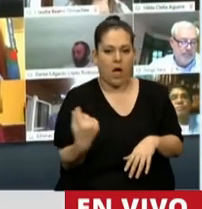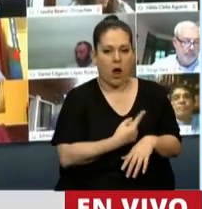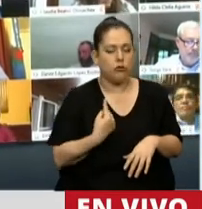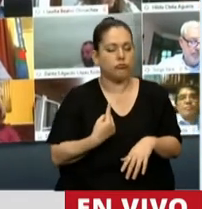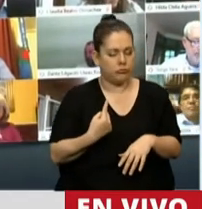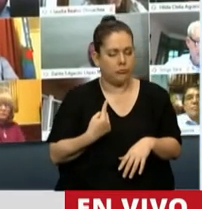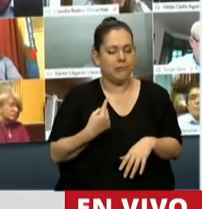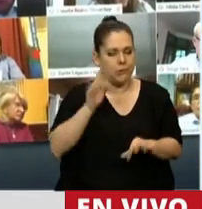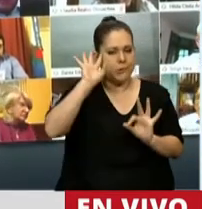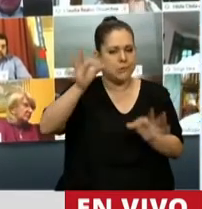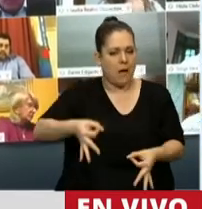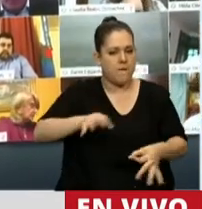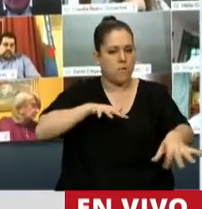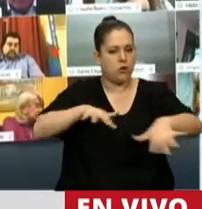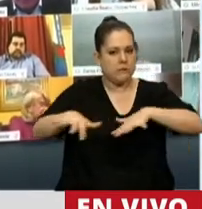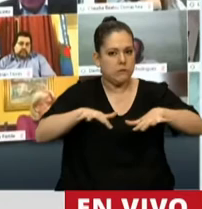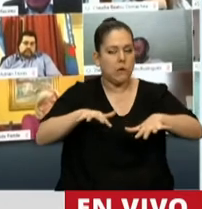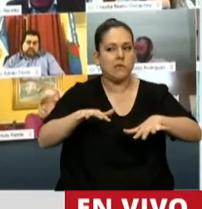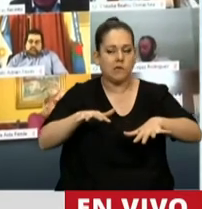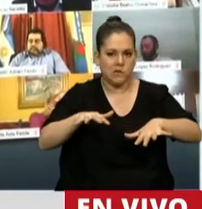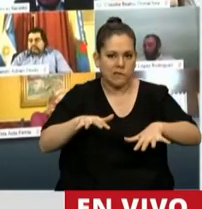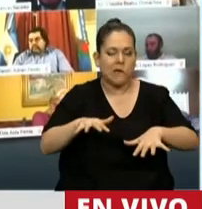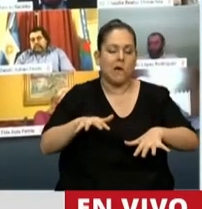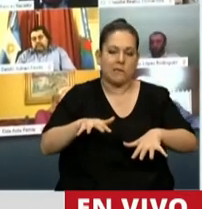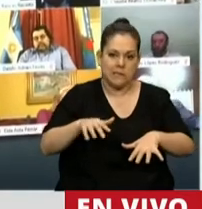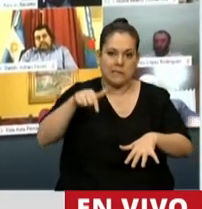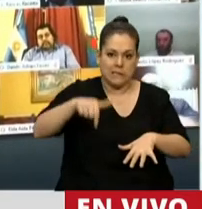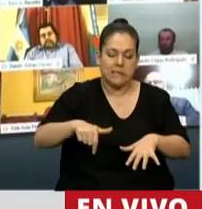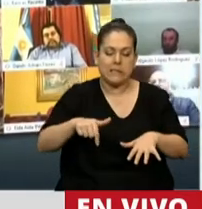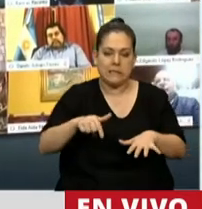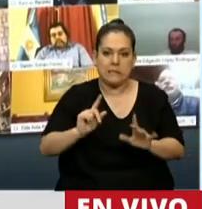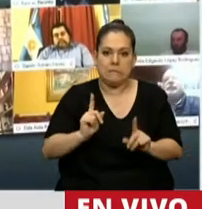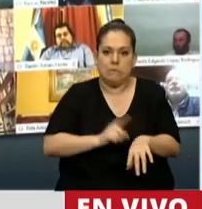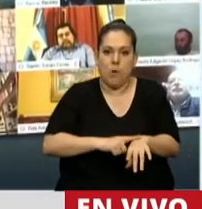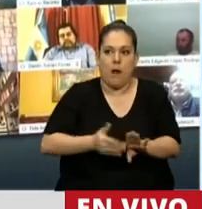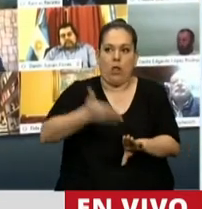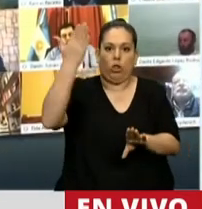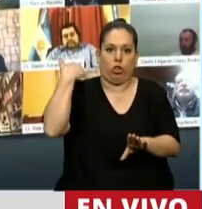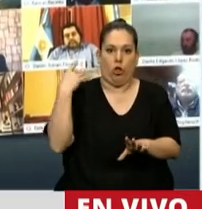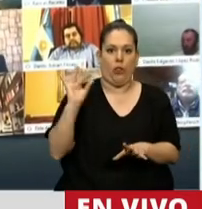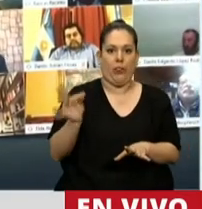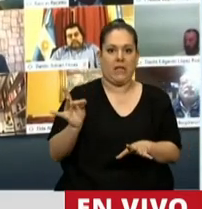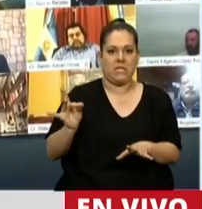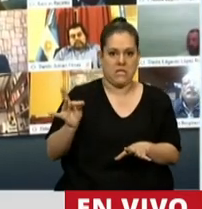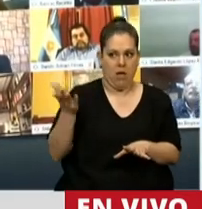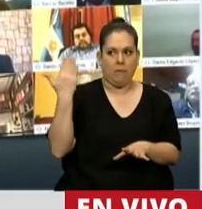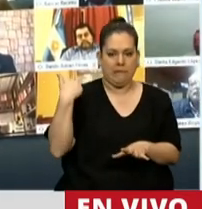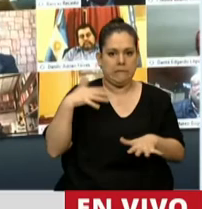perfectamente la situación límite por la cual estábamos en aquel momento de diciembre en la Argentina.